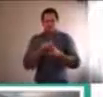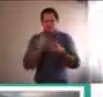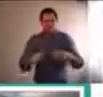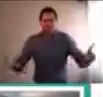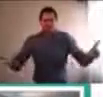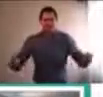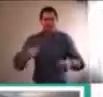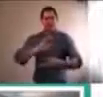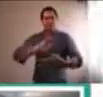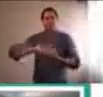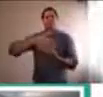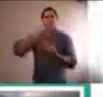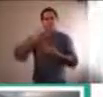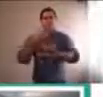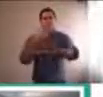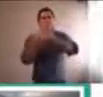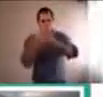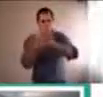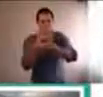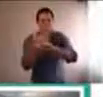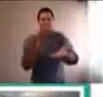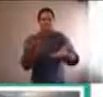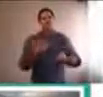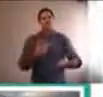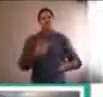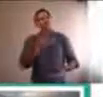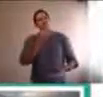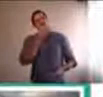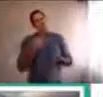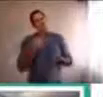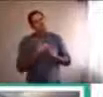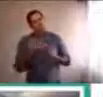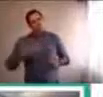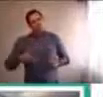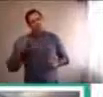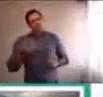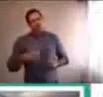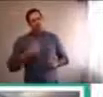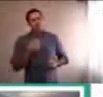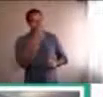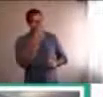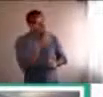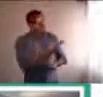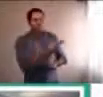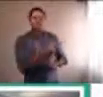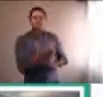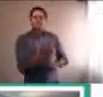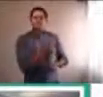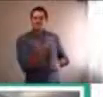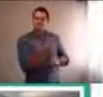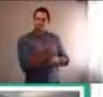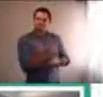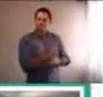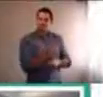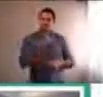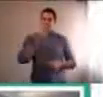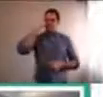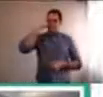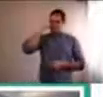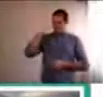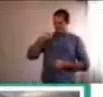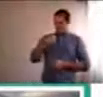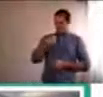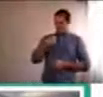que también se pueda escanear, y pueda darse cuenta cómo está preparado, para poder entrar en contacto con sus alumnos.